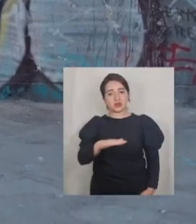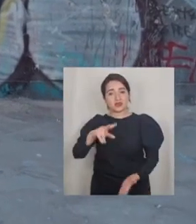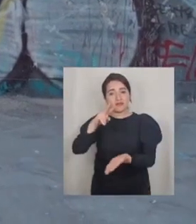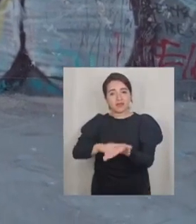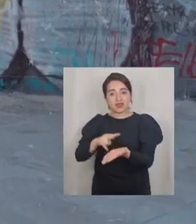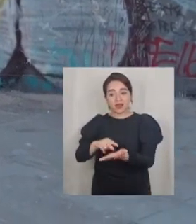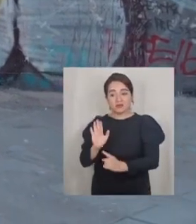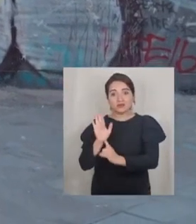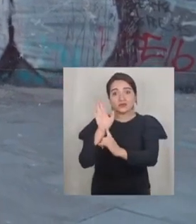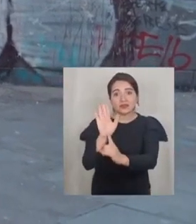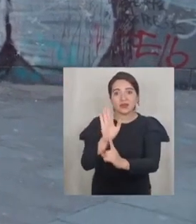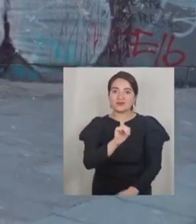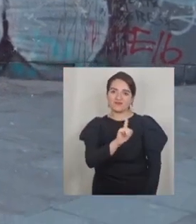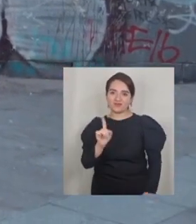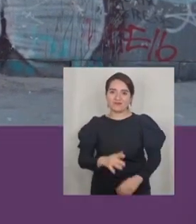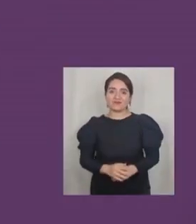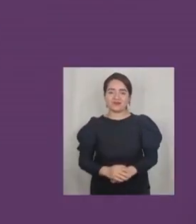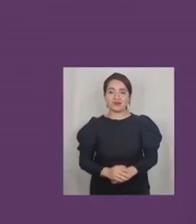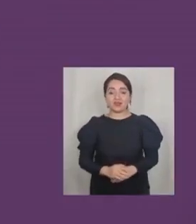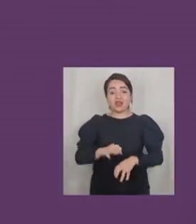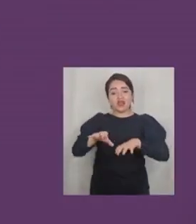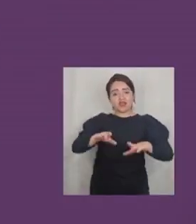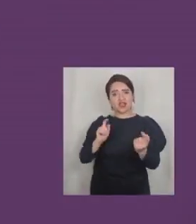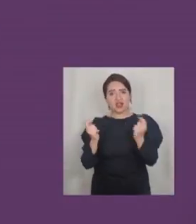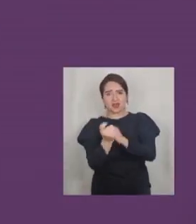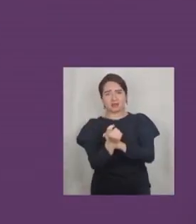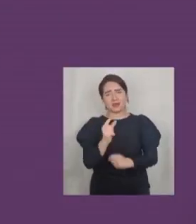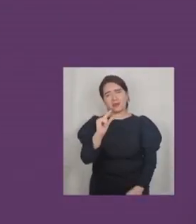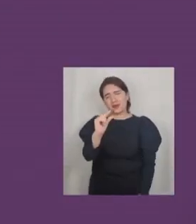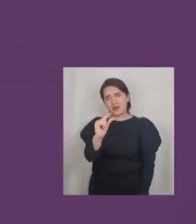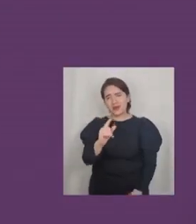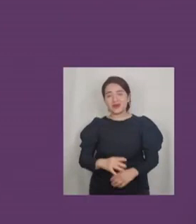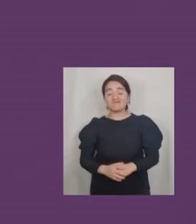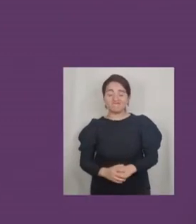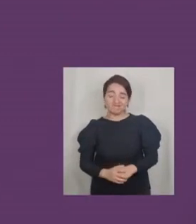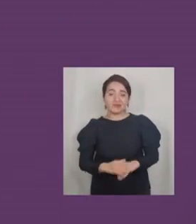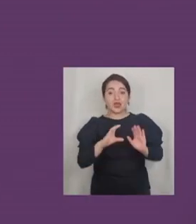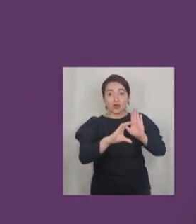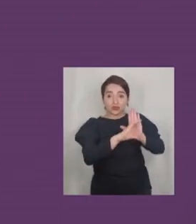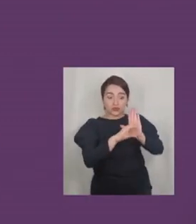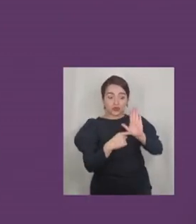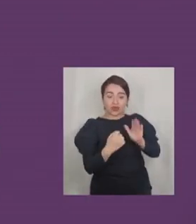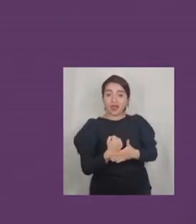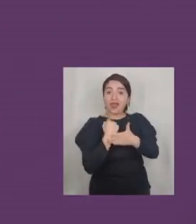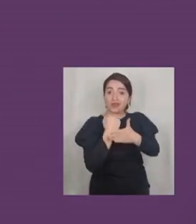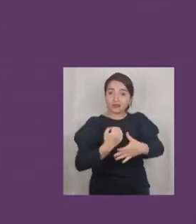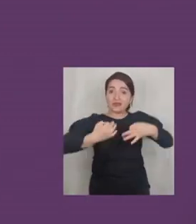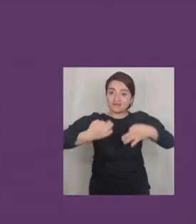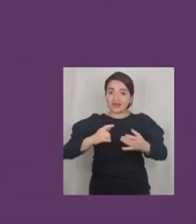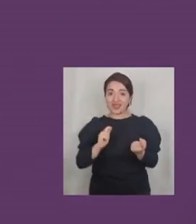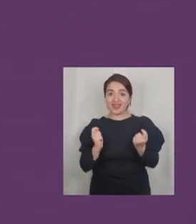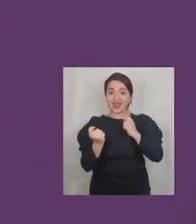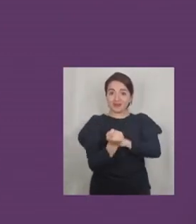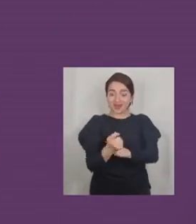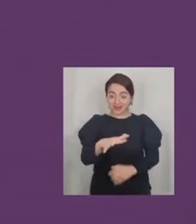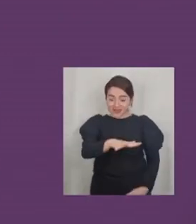A veces maquillamos la realidad Y no queremos ver Que muy pocas cosas han cambiado Por una constitución que sirva